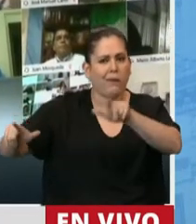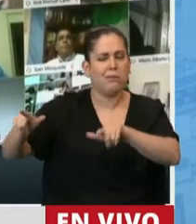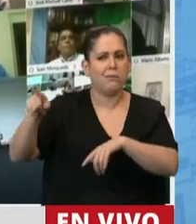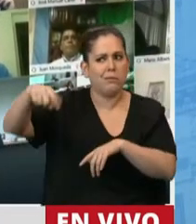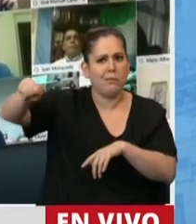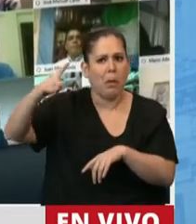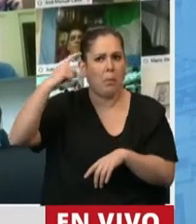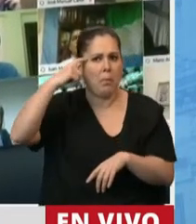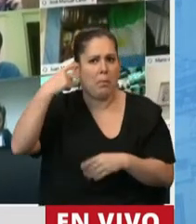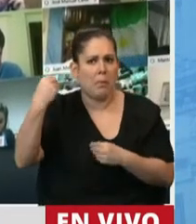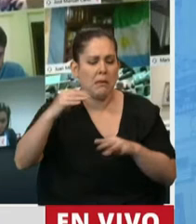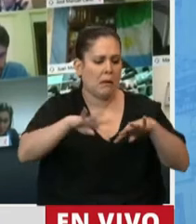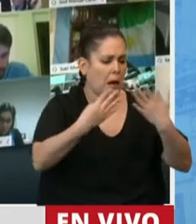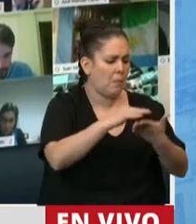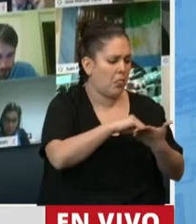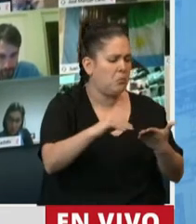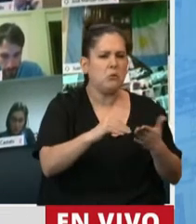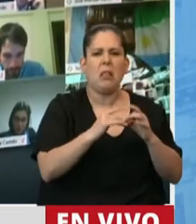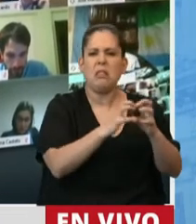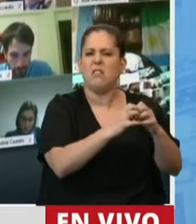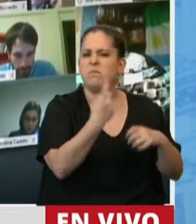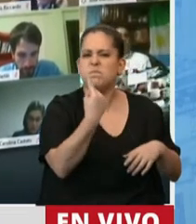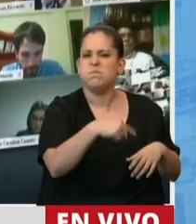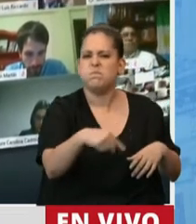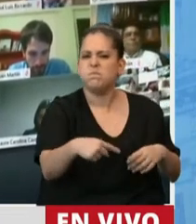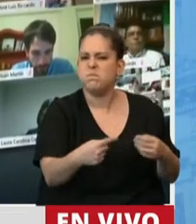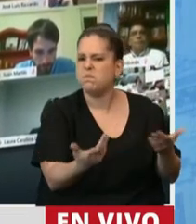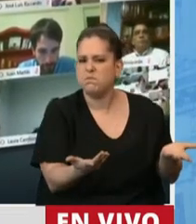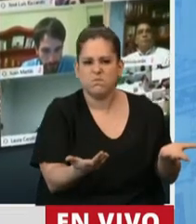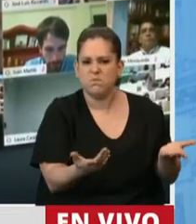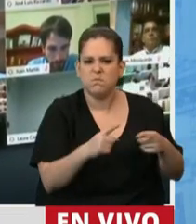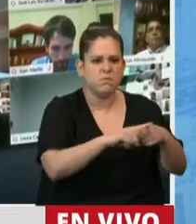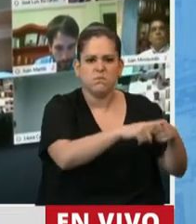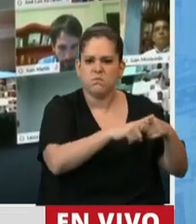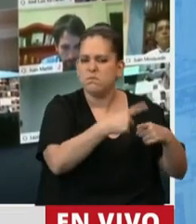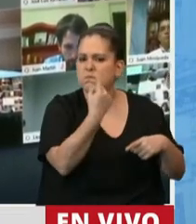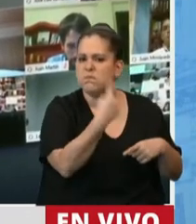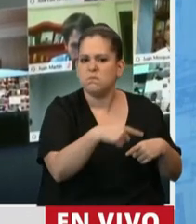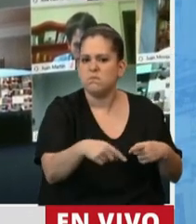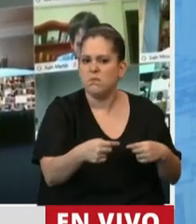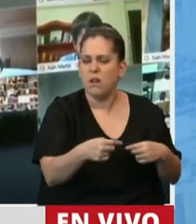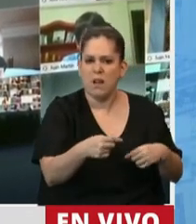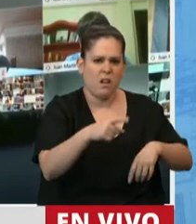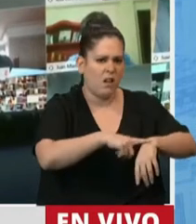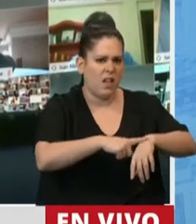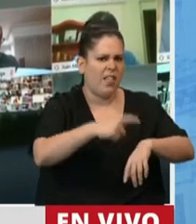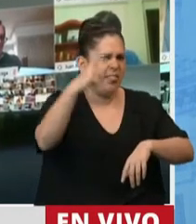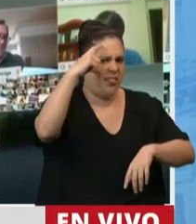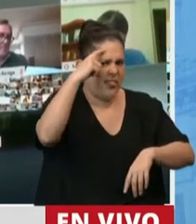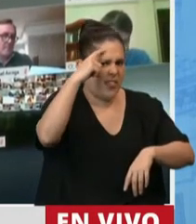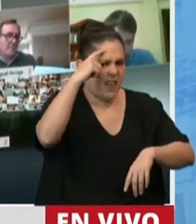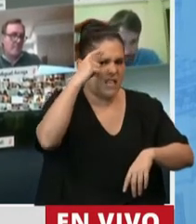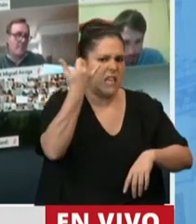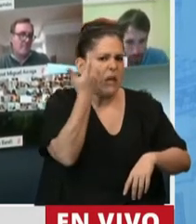la Cámara de Diputados sesionando, qué está discutiendo la Cámara de Diputados ahora a las 10 y 20 de la noche.